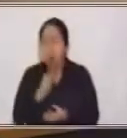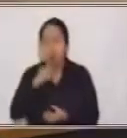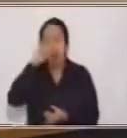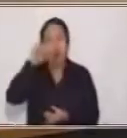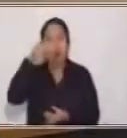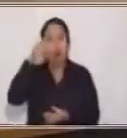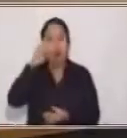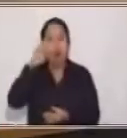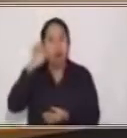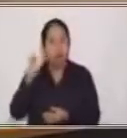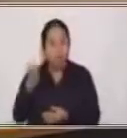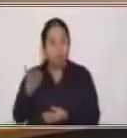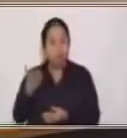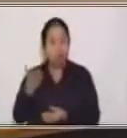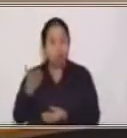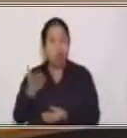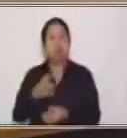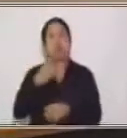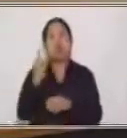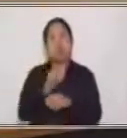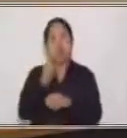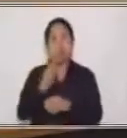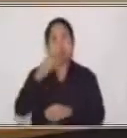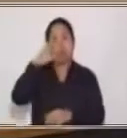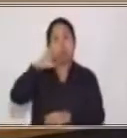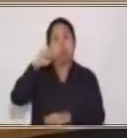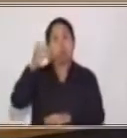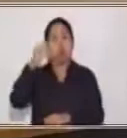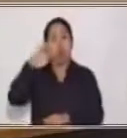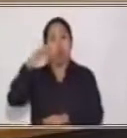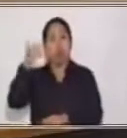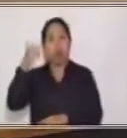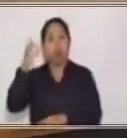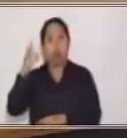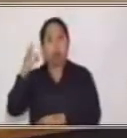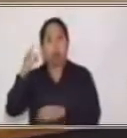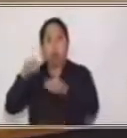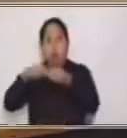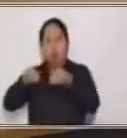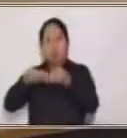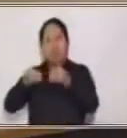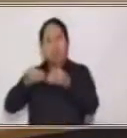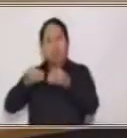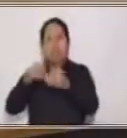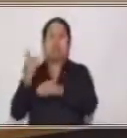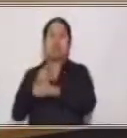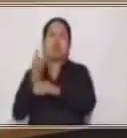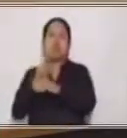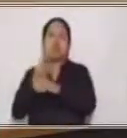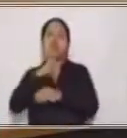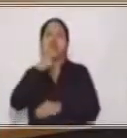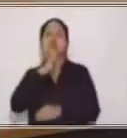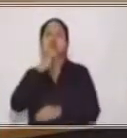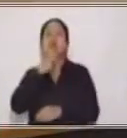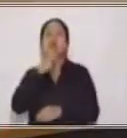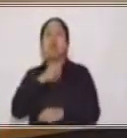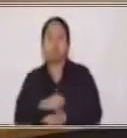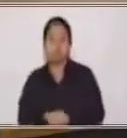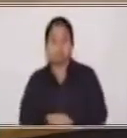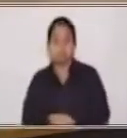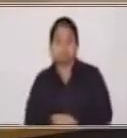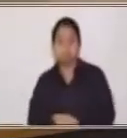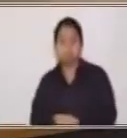supuesto utilizaron el cacao, del que se hace el chocolate. En algunas regiones de nuestro país se produce el cacao,